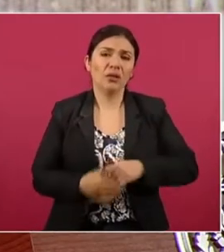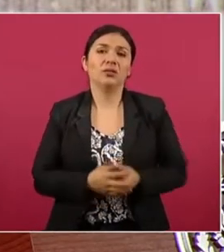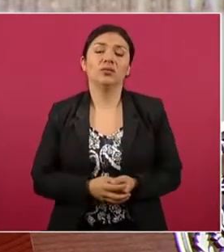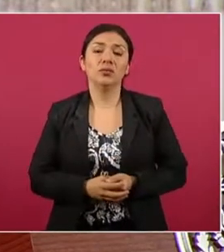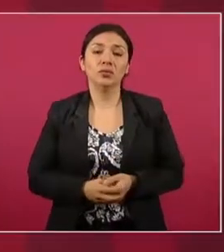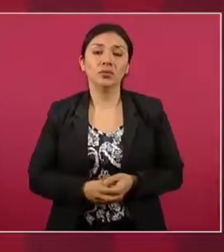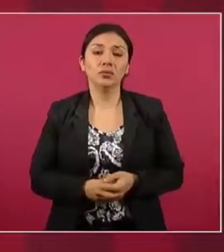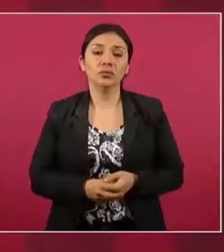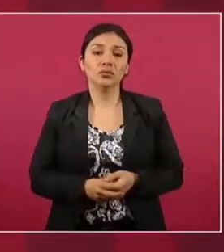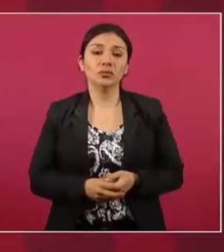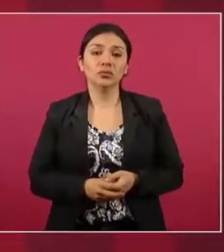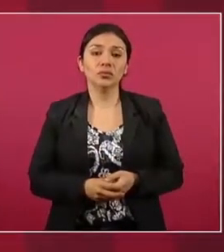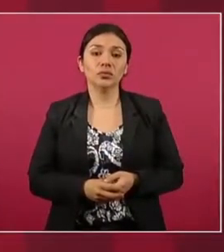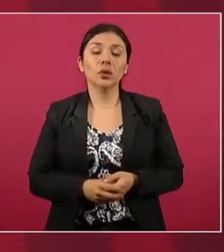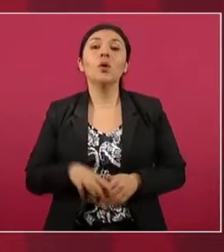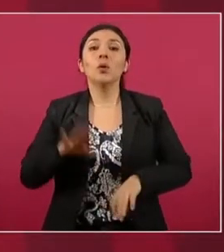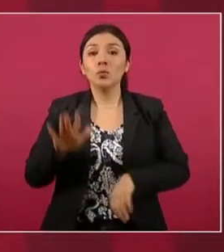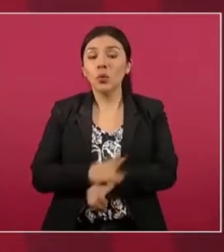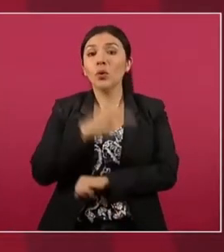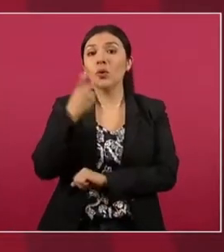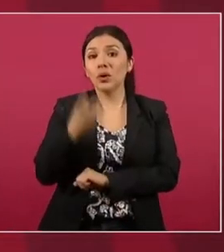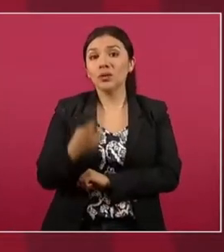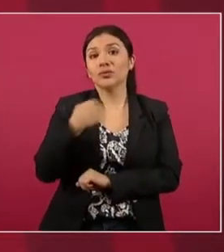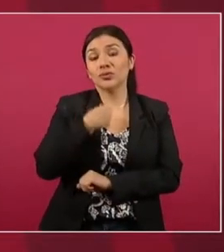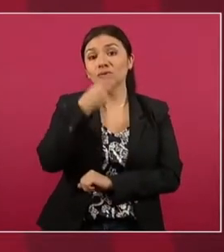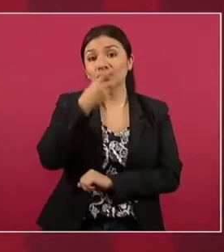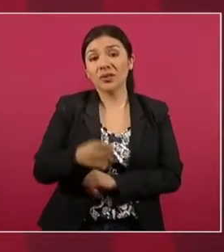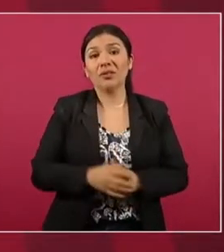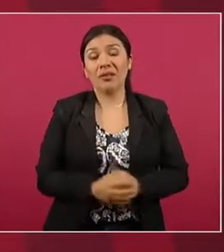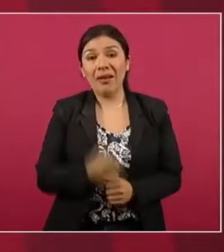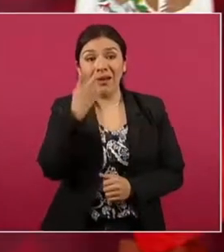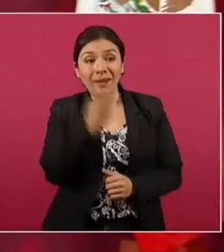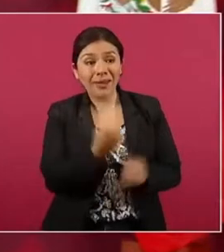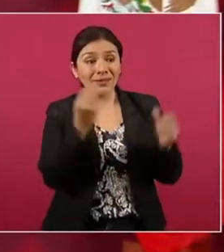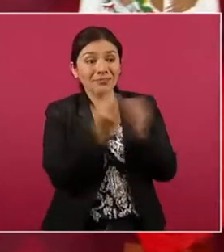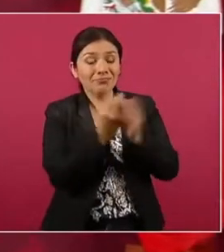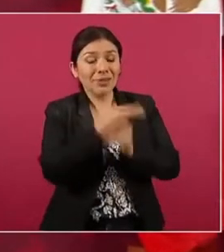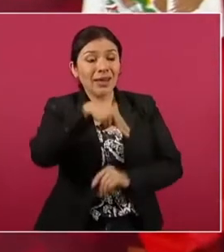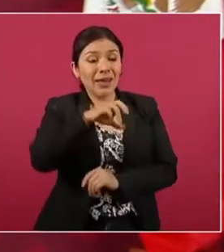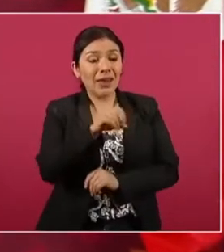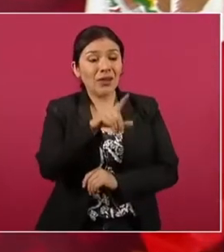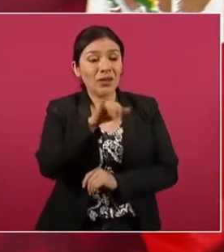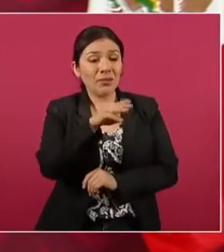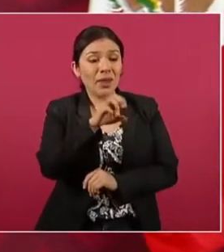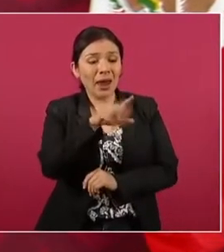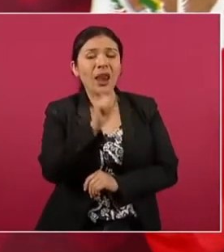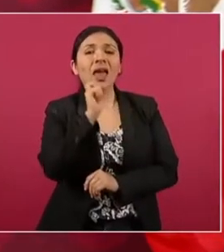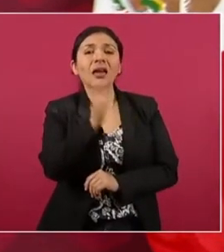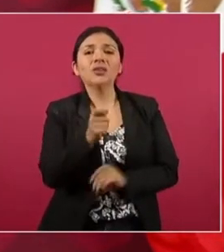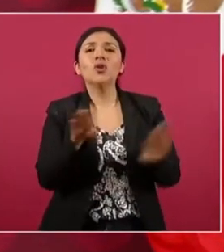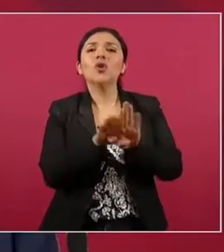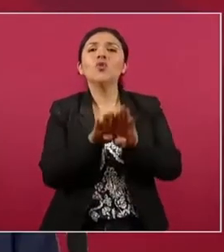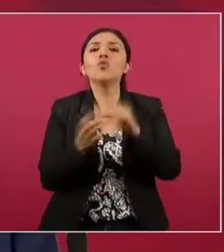Por eso decimos nosotros que neoliberalismo es neoporfirismo.